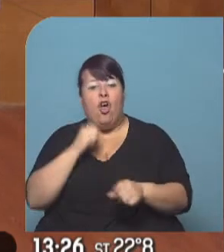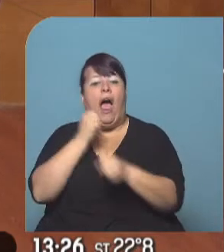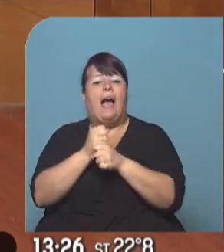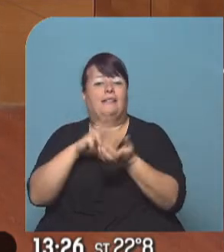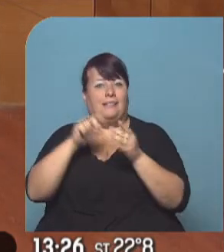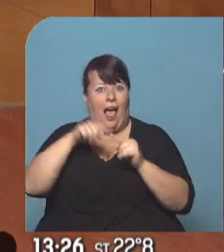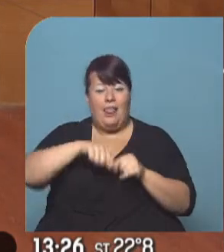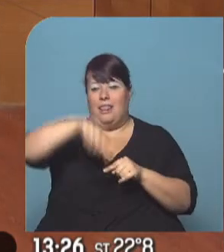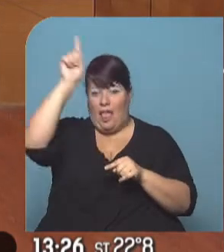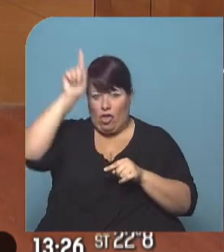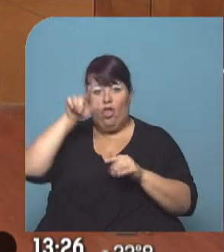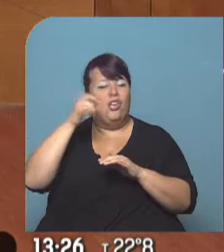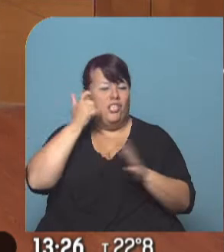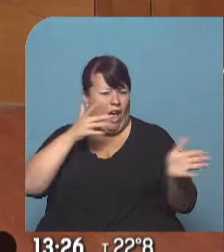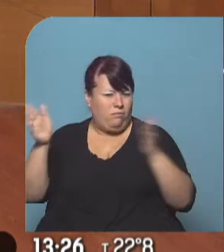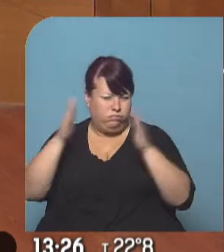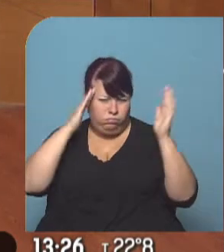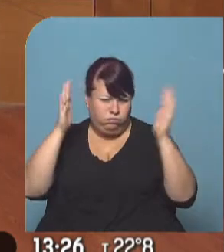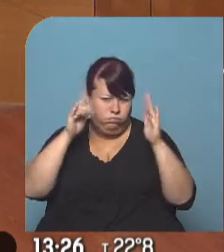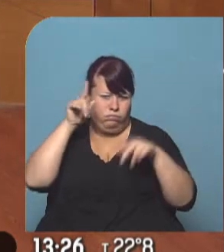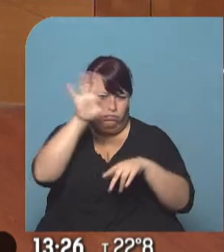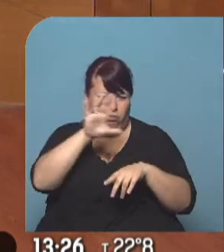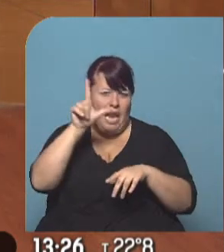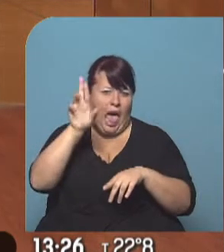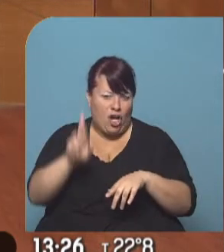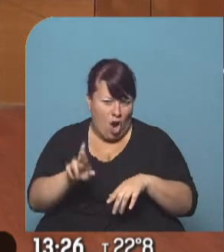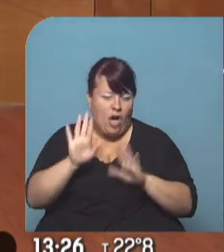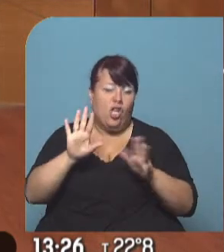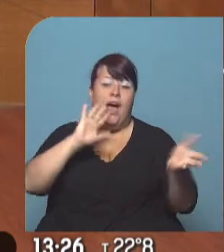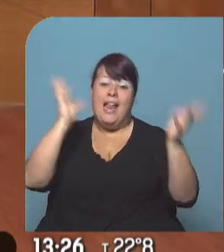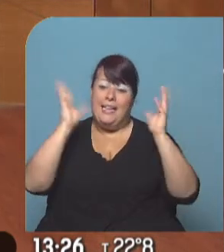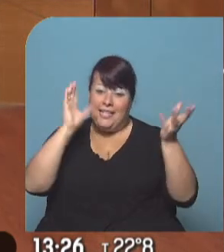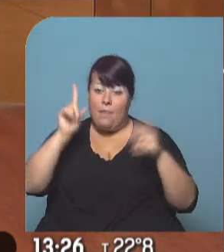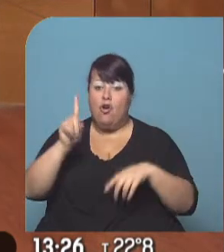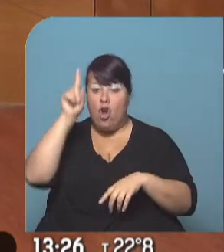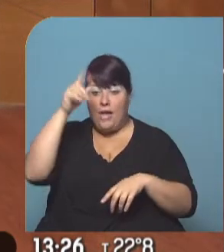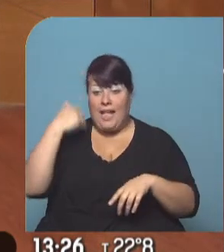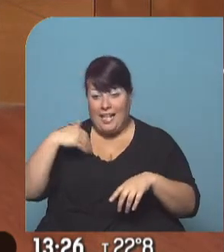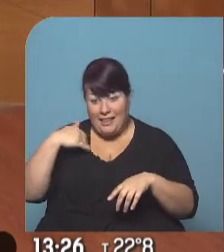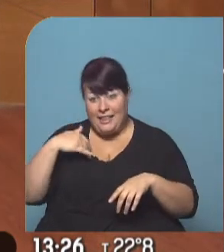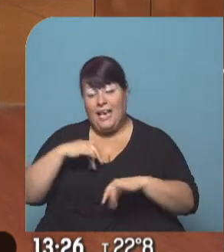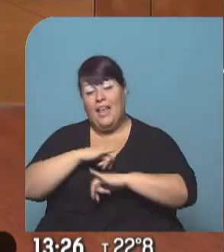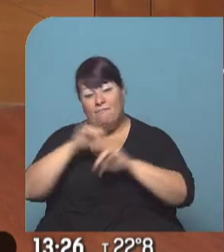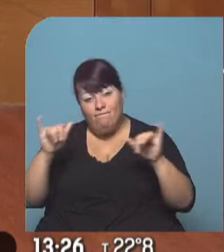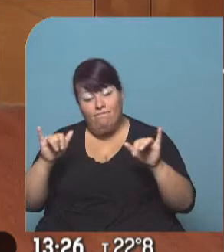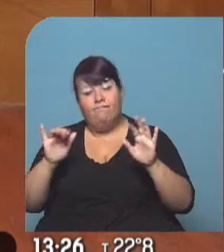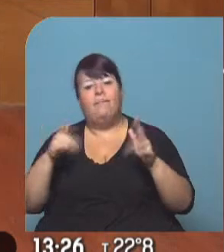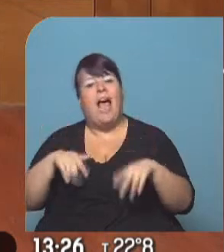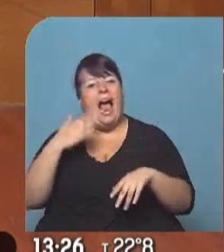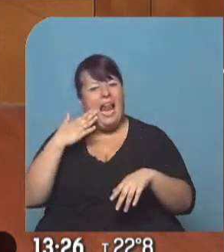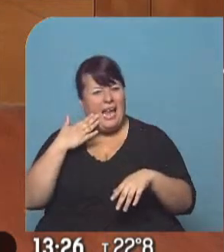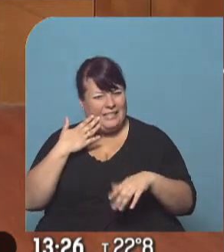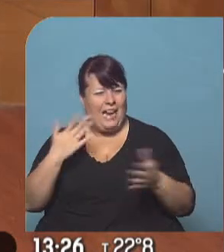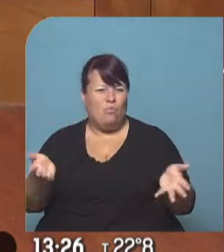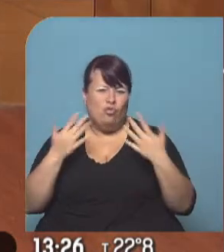Salta, allí está ya soplando viento sonda en La Rioja. Por lo tanto, el pronóstico para el noroeste argentino nos está indicando una tarde realmente